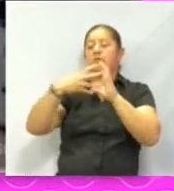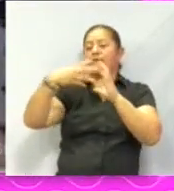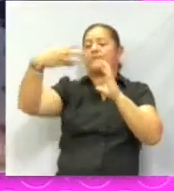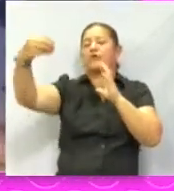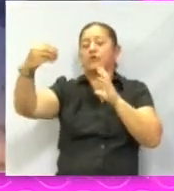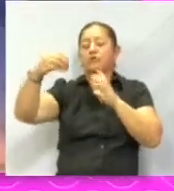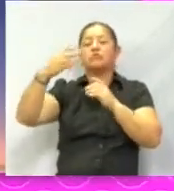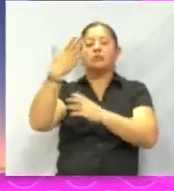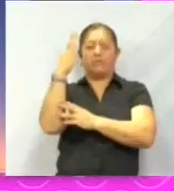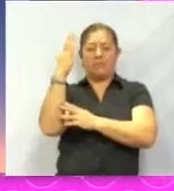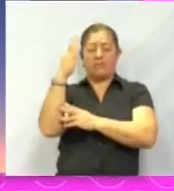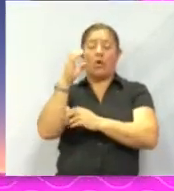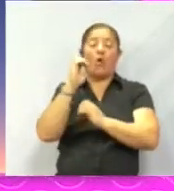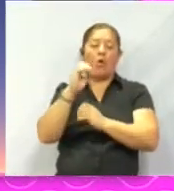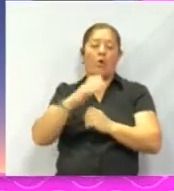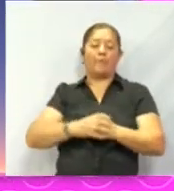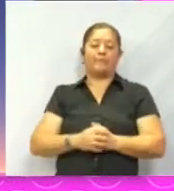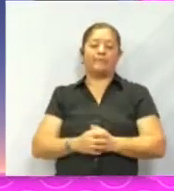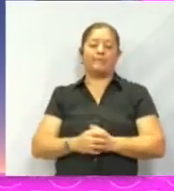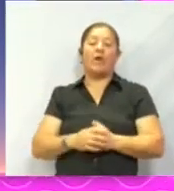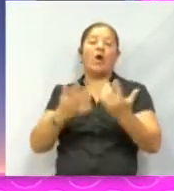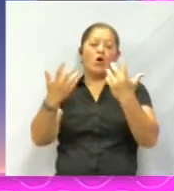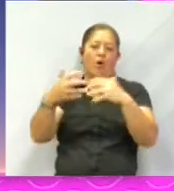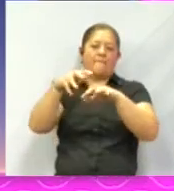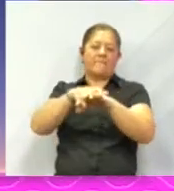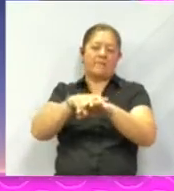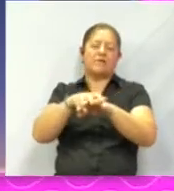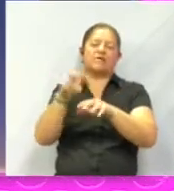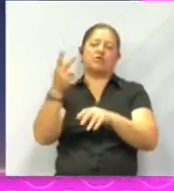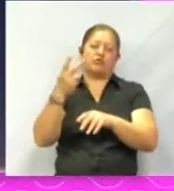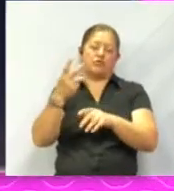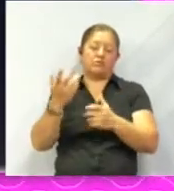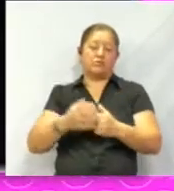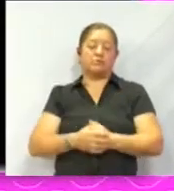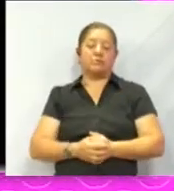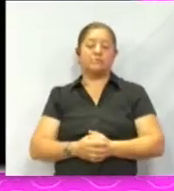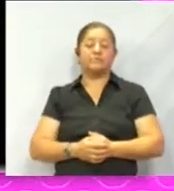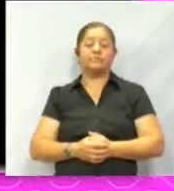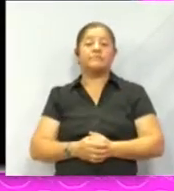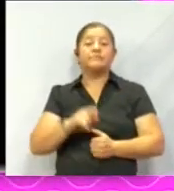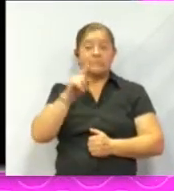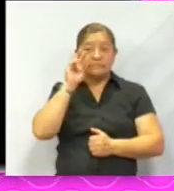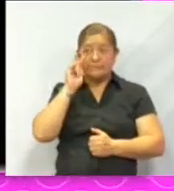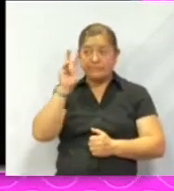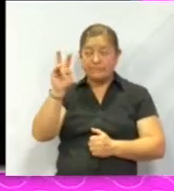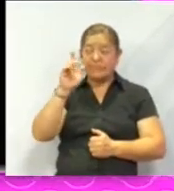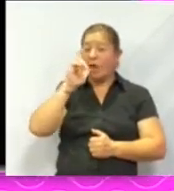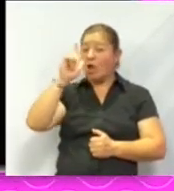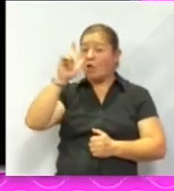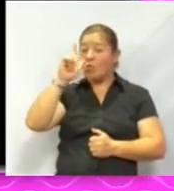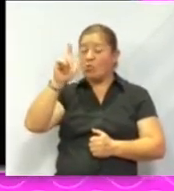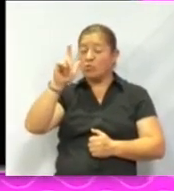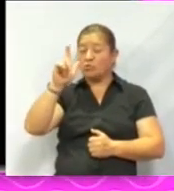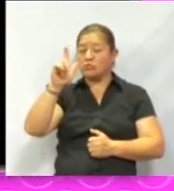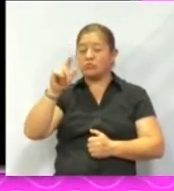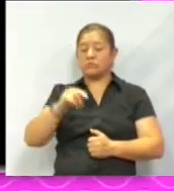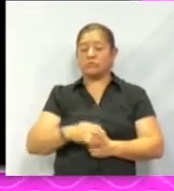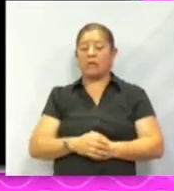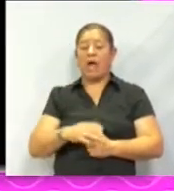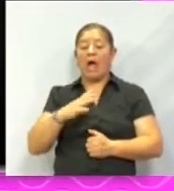o los catadióptricos, que son en una combinación de lentes y espejos. Pero si te fijas en el tipo de luz que